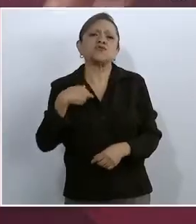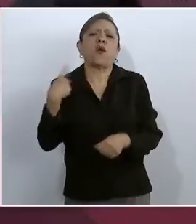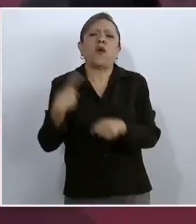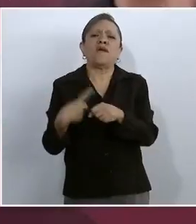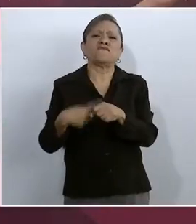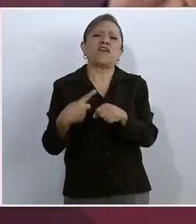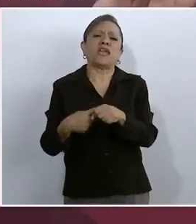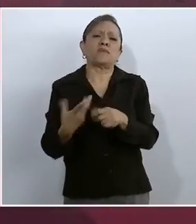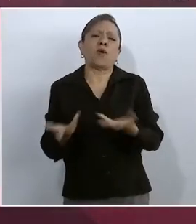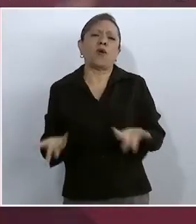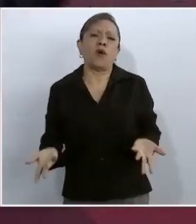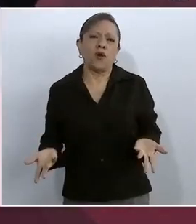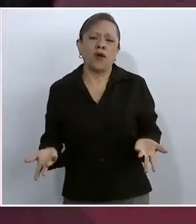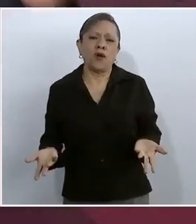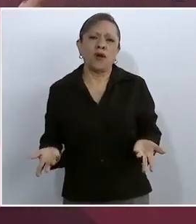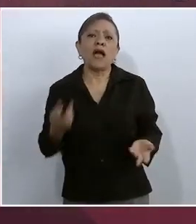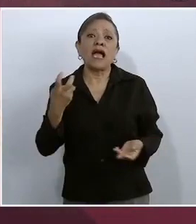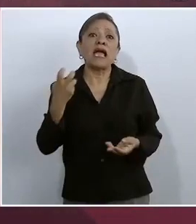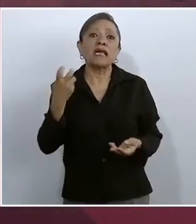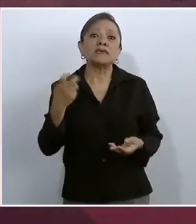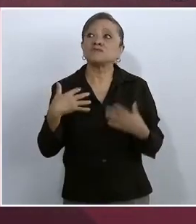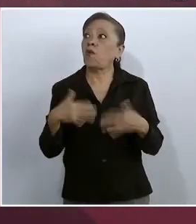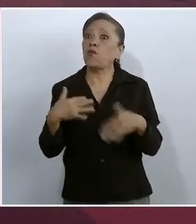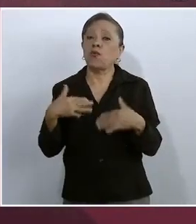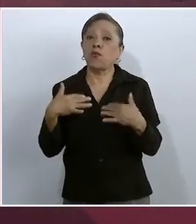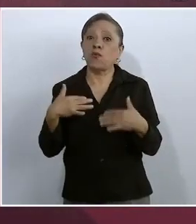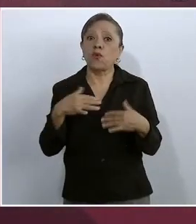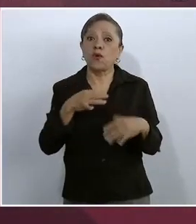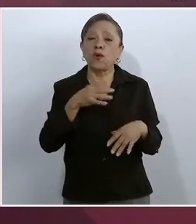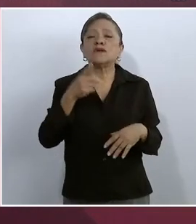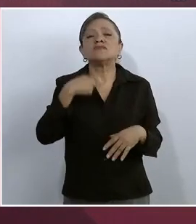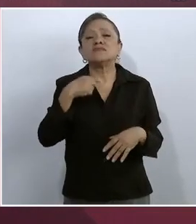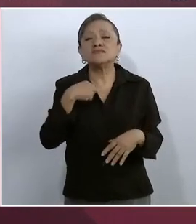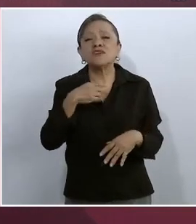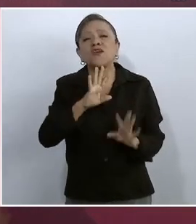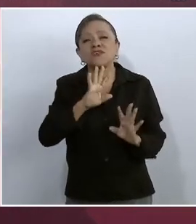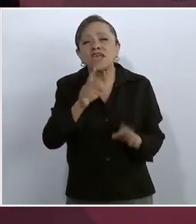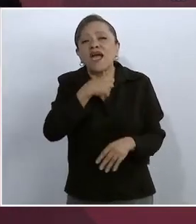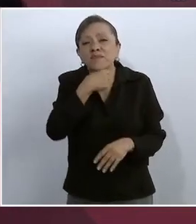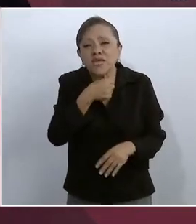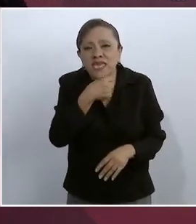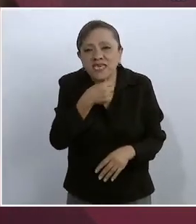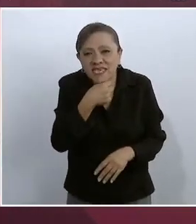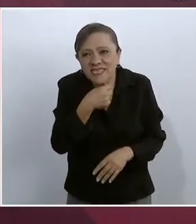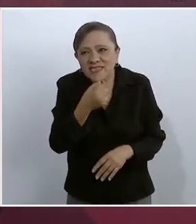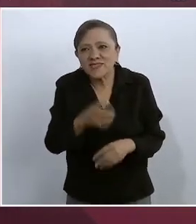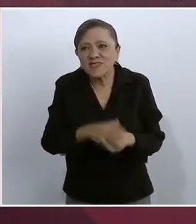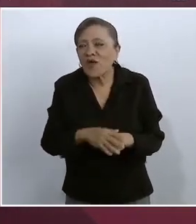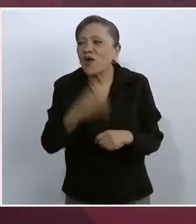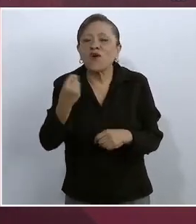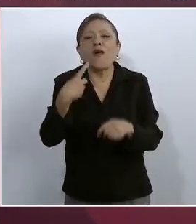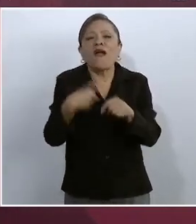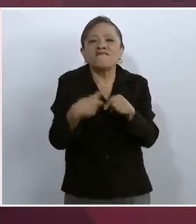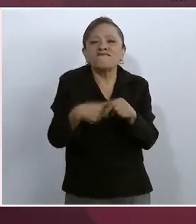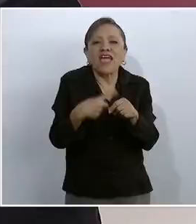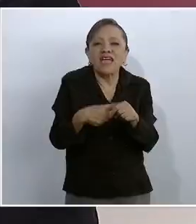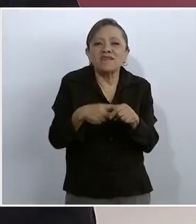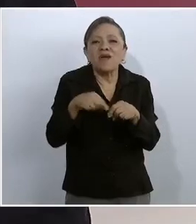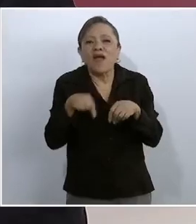Pues claro que tengo hachaques, ya estoy chocheando.